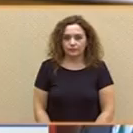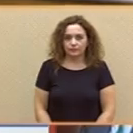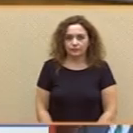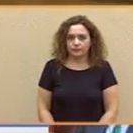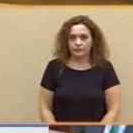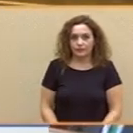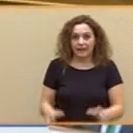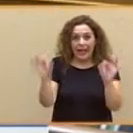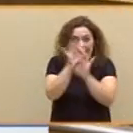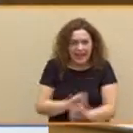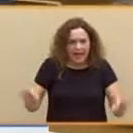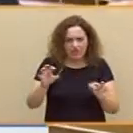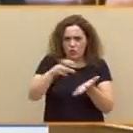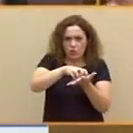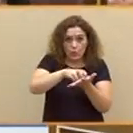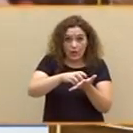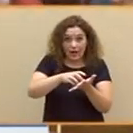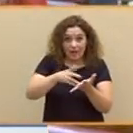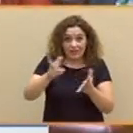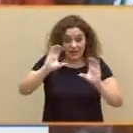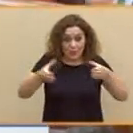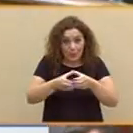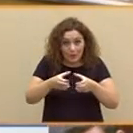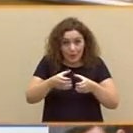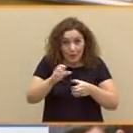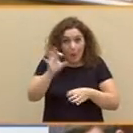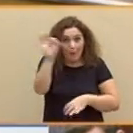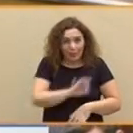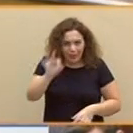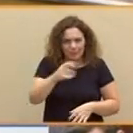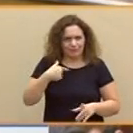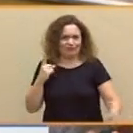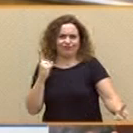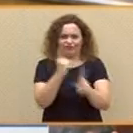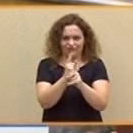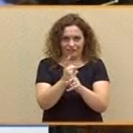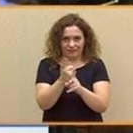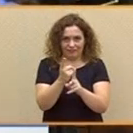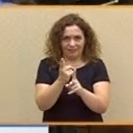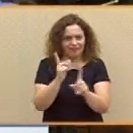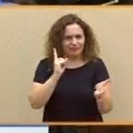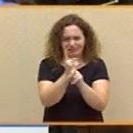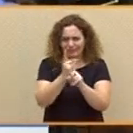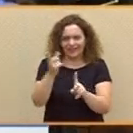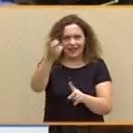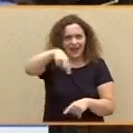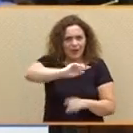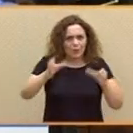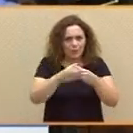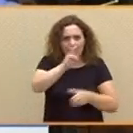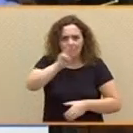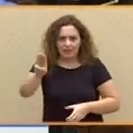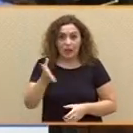Nadie duda, señor Rajoy, de que nosotros somos su antagonista y me enorgullece ser su antagonista. Nosotros no queremos la